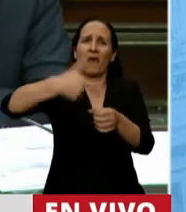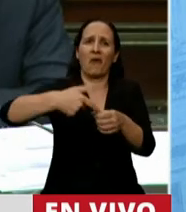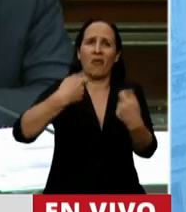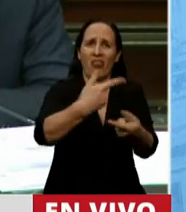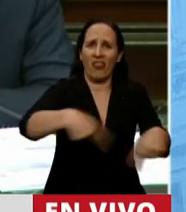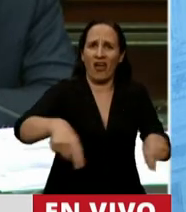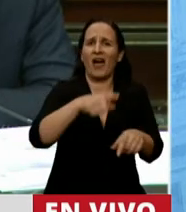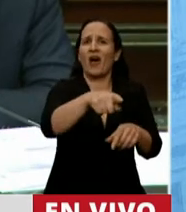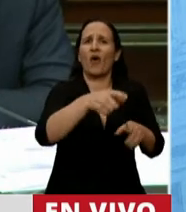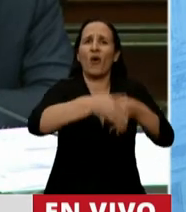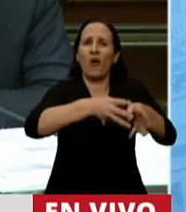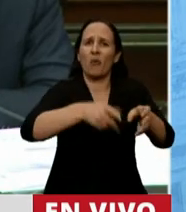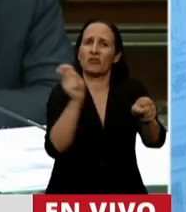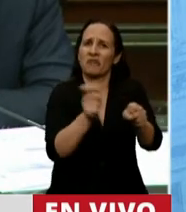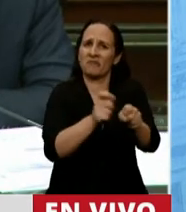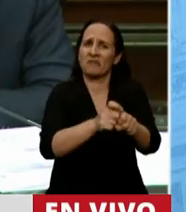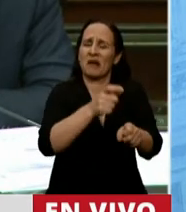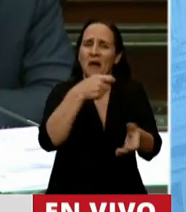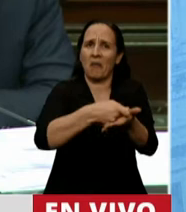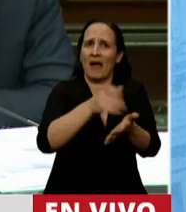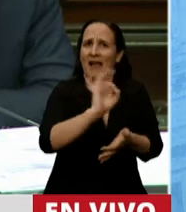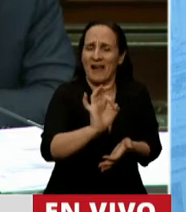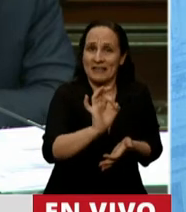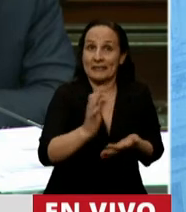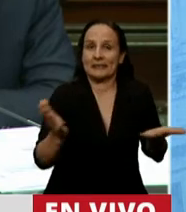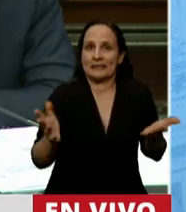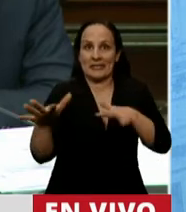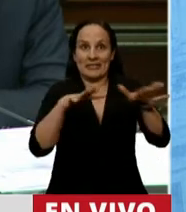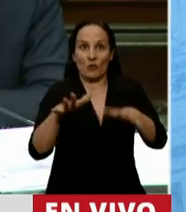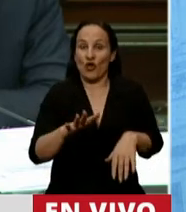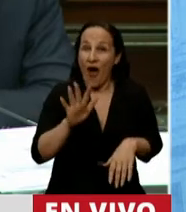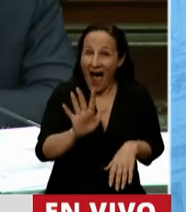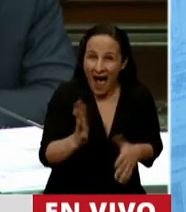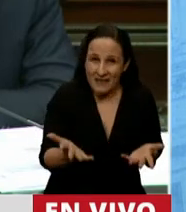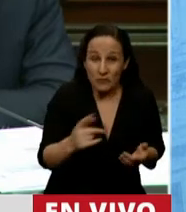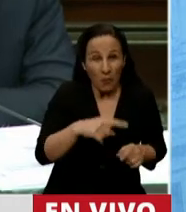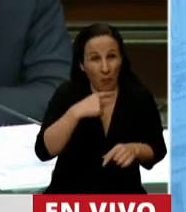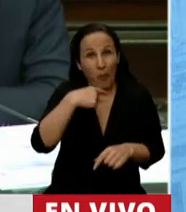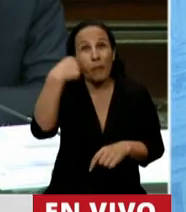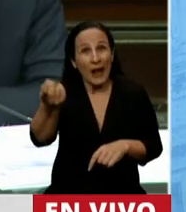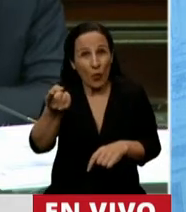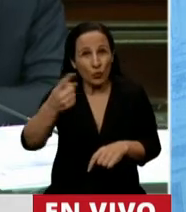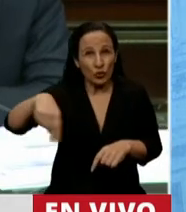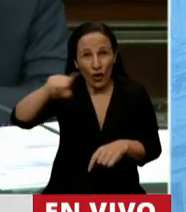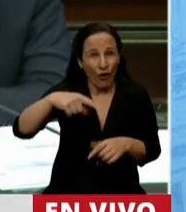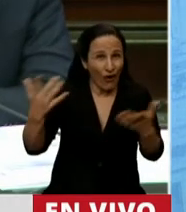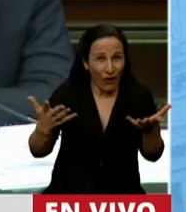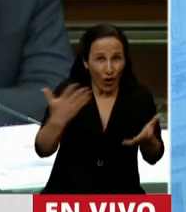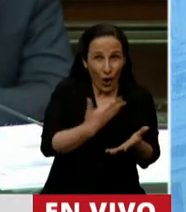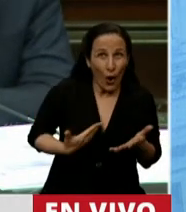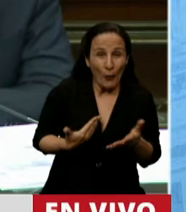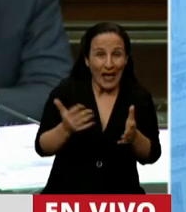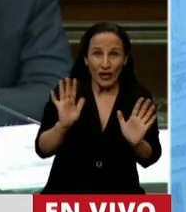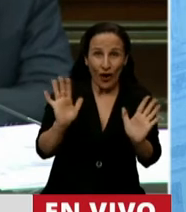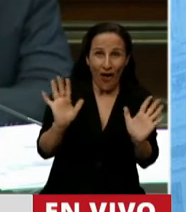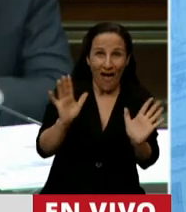no paga los arreglos de los motores de generación. Entonces, frente a esta situación, la pregunta es, ¿no piensa involucrarse el Gobierno